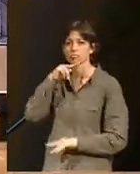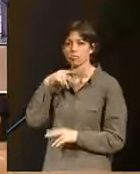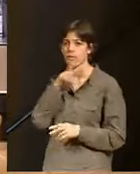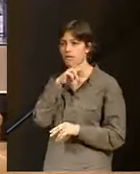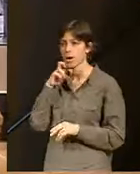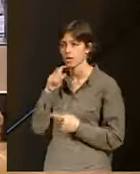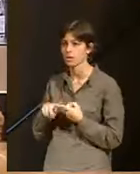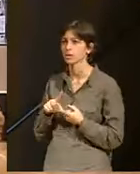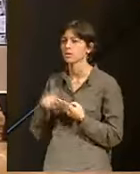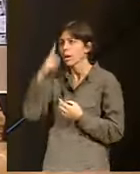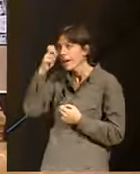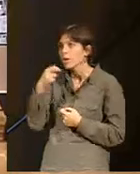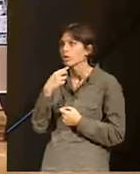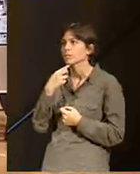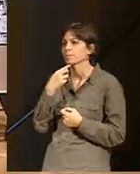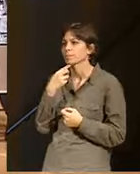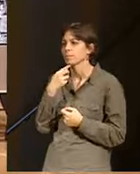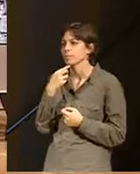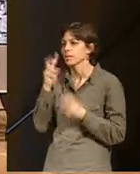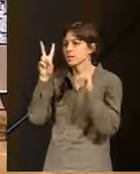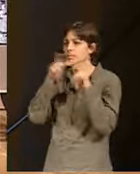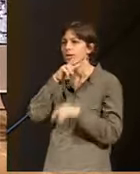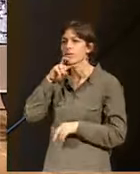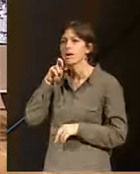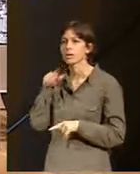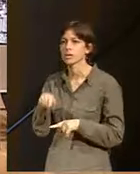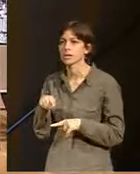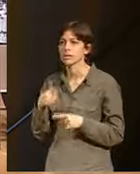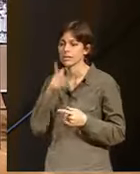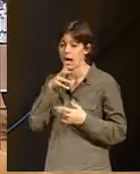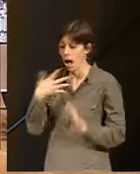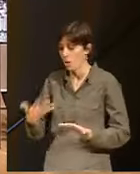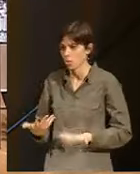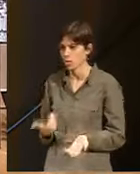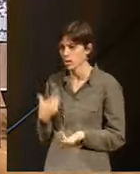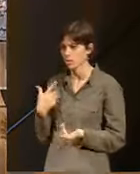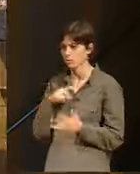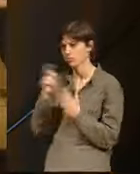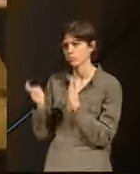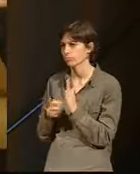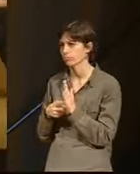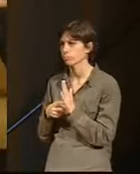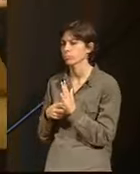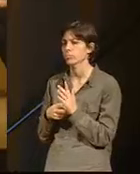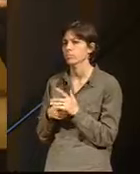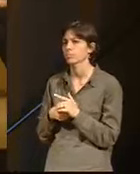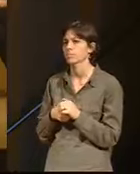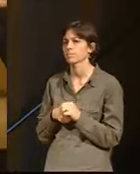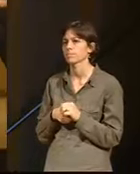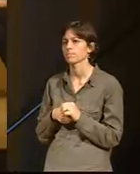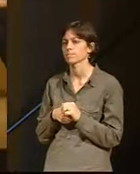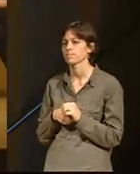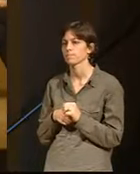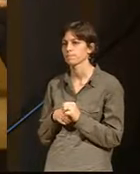que es una cuestión de, este tema de los valores es una cuestión de actualidad absoluta. Se dice que estamos, que uno de los problemas de